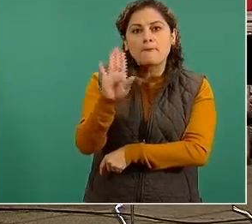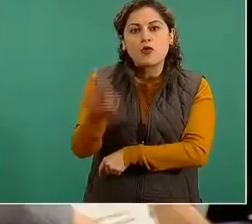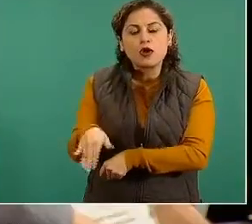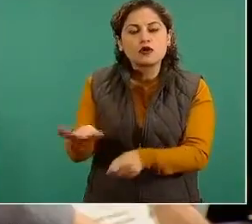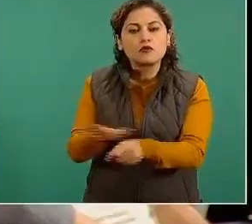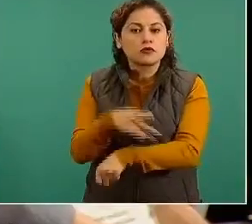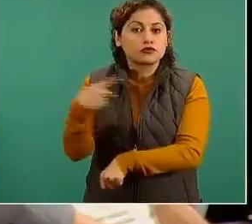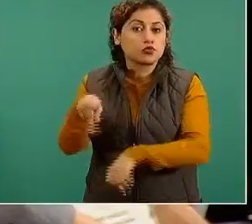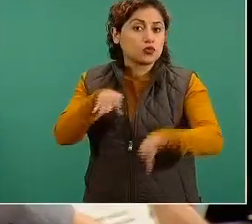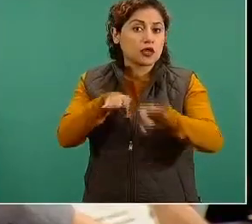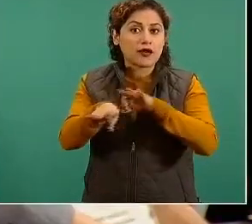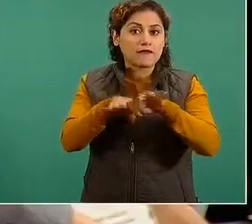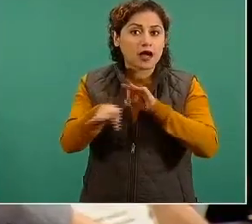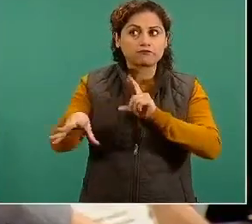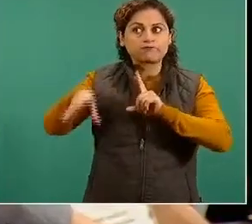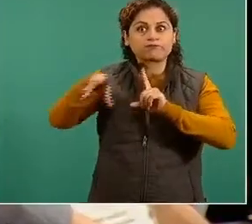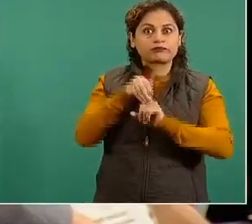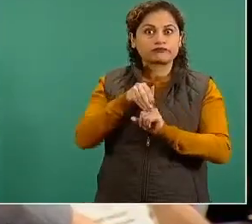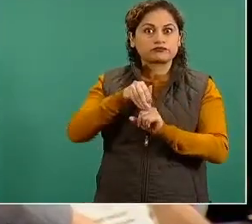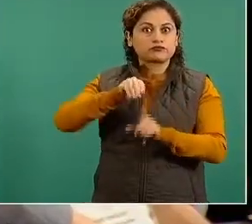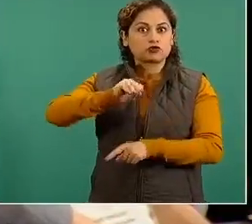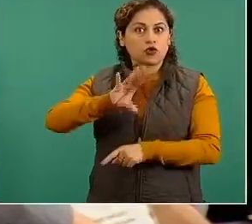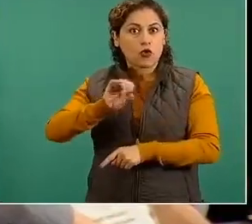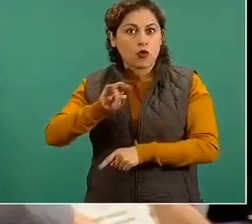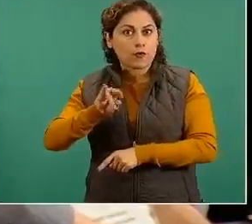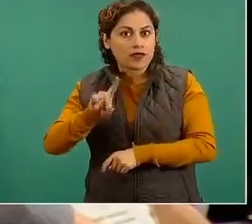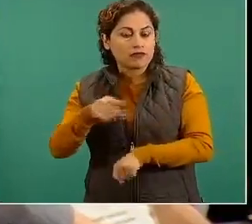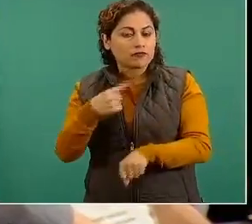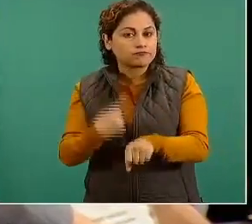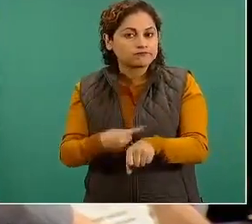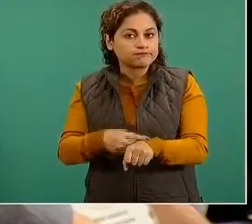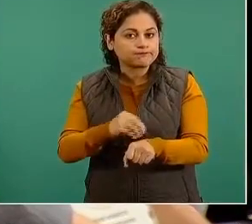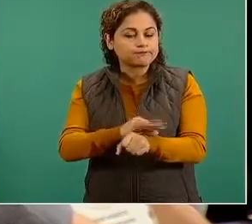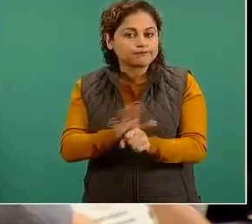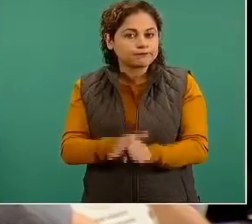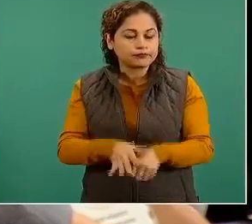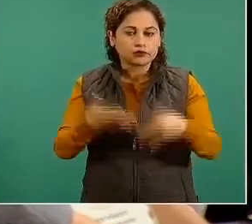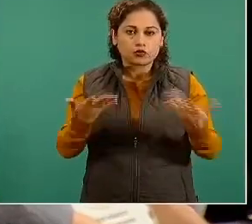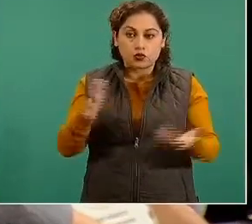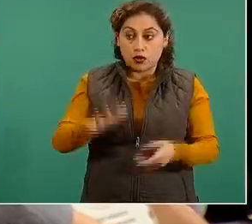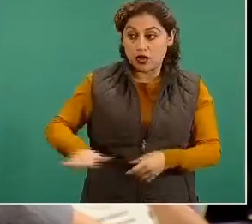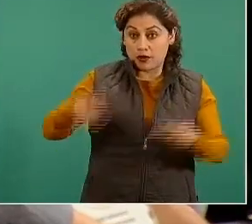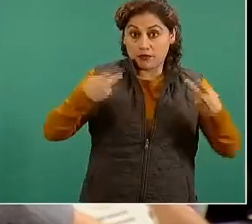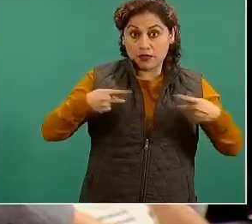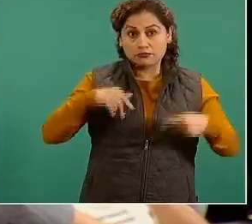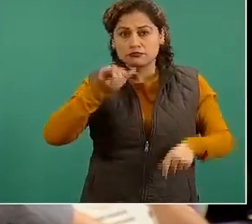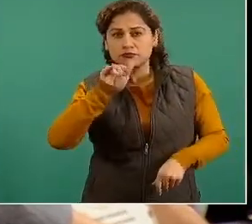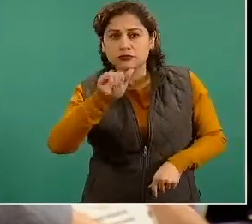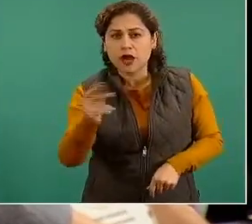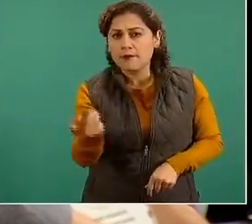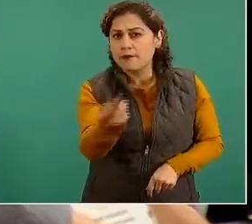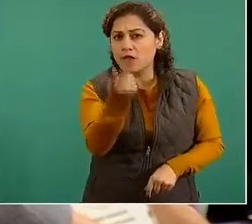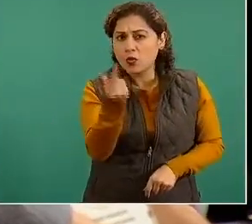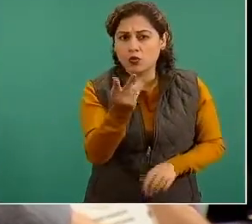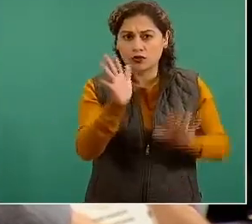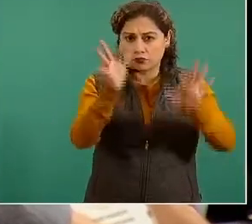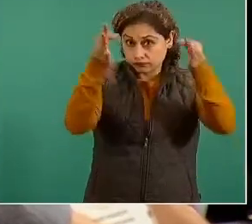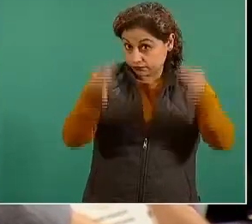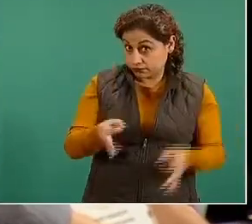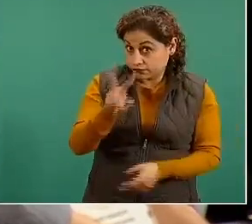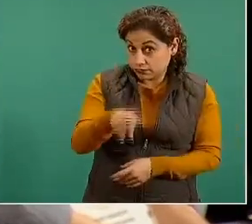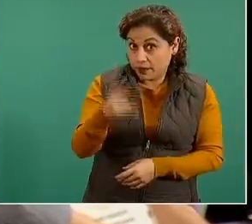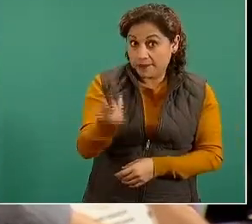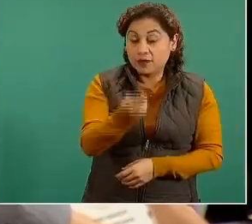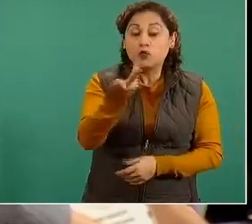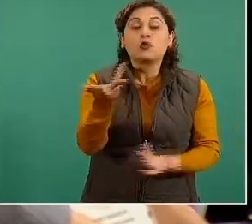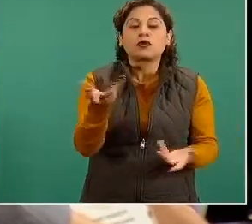leve por COVID. Entonces, ellos están, es una pregunta legítima que ellos hacen, una petición legítima. ¿A nosotros cuándo nos